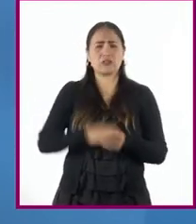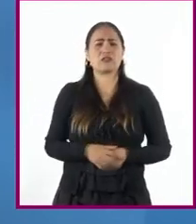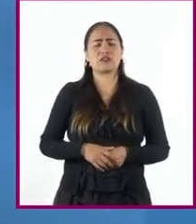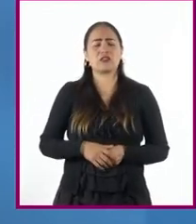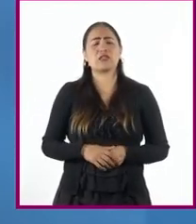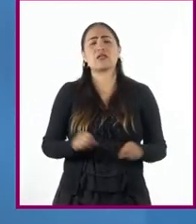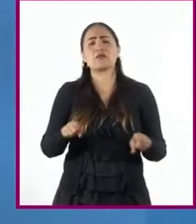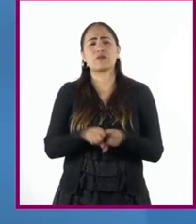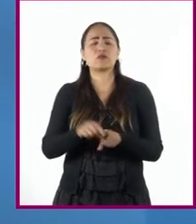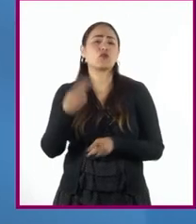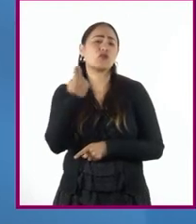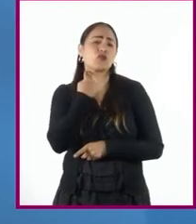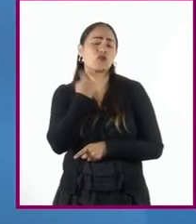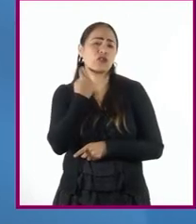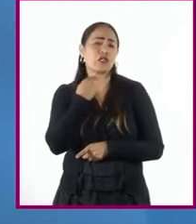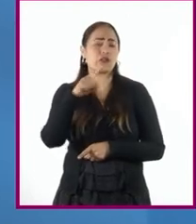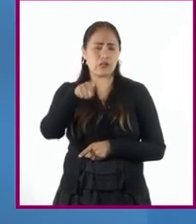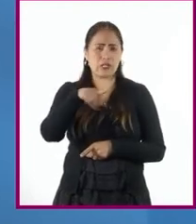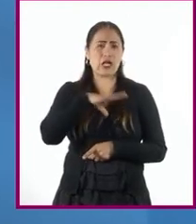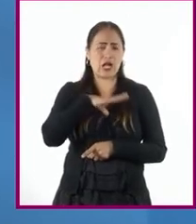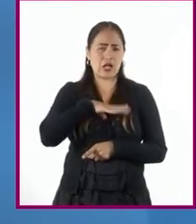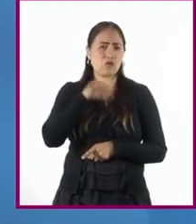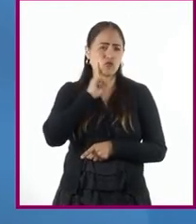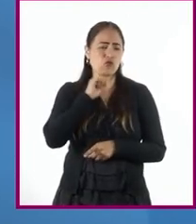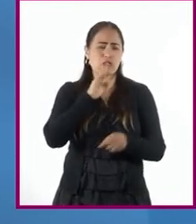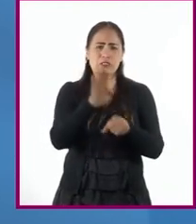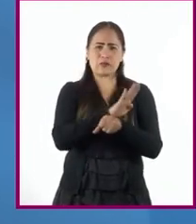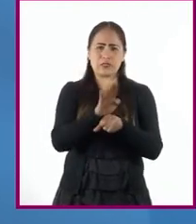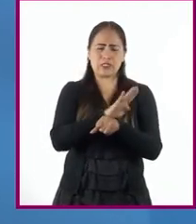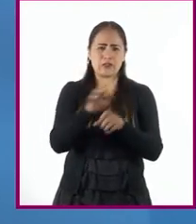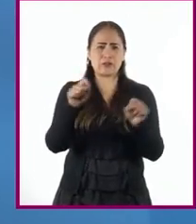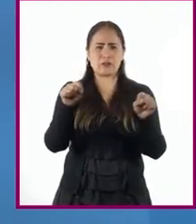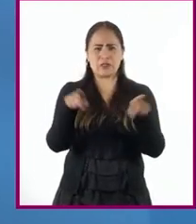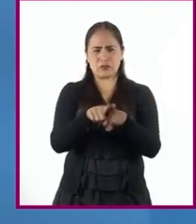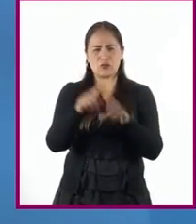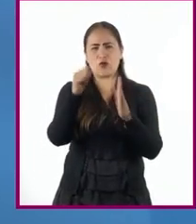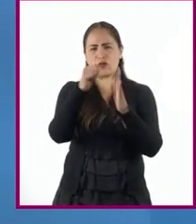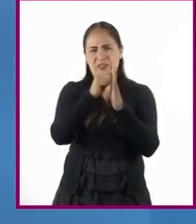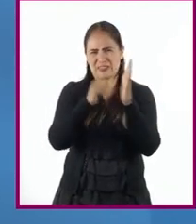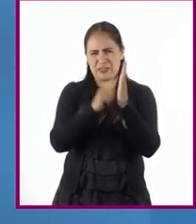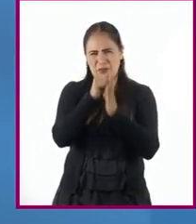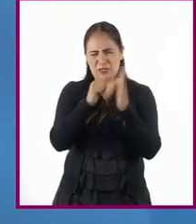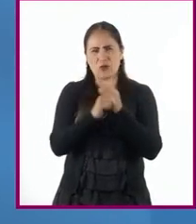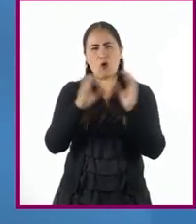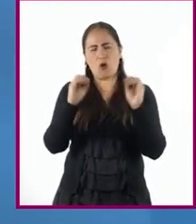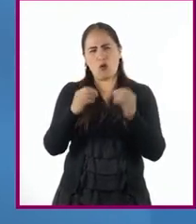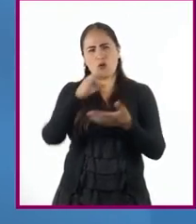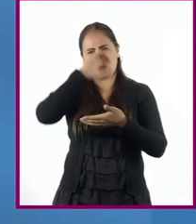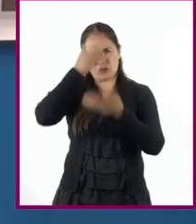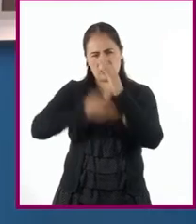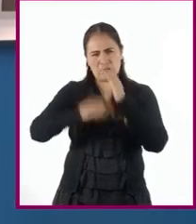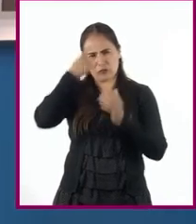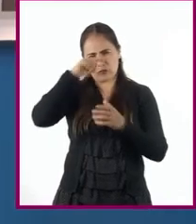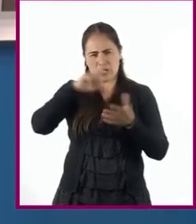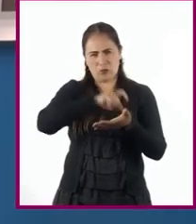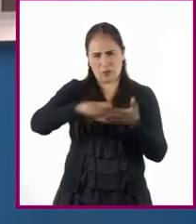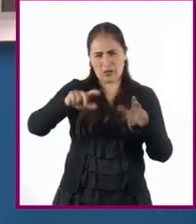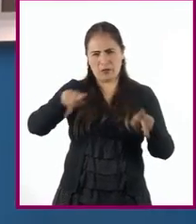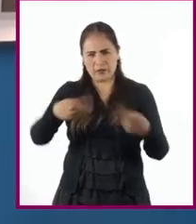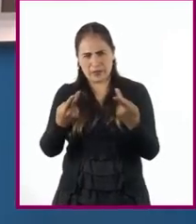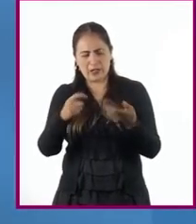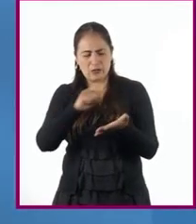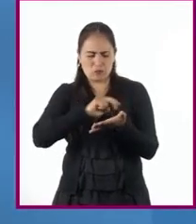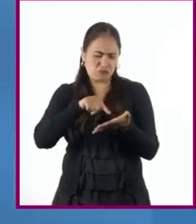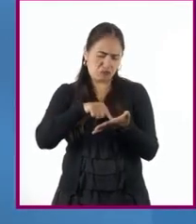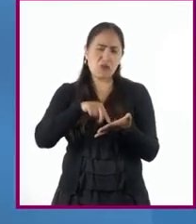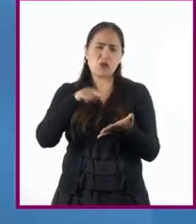notariales aparecen como beneficiarias en testamentos y en contratos de compra-venta. Asimismo, en los